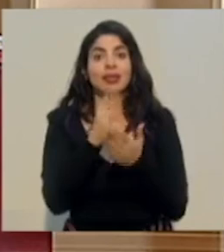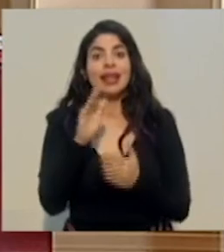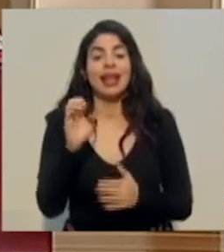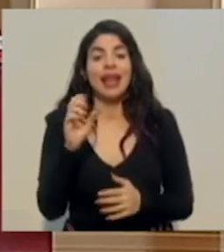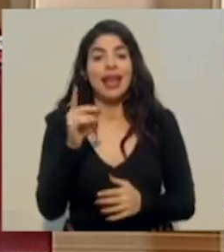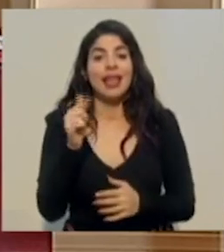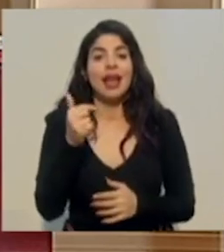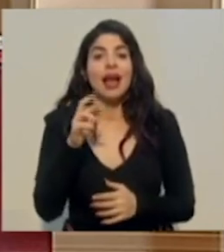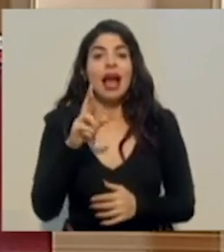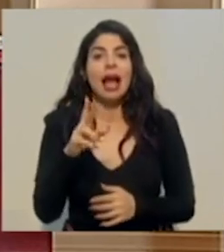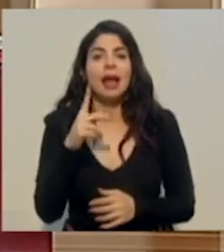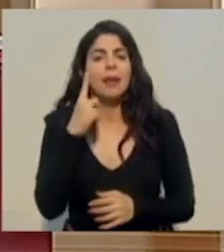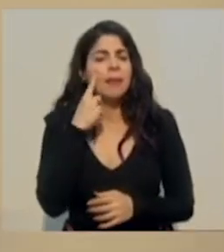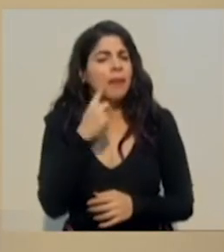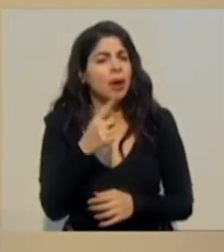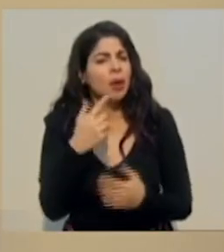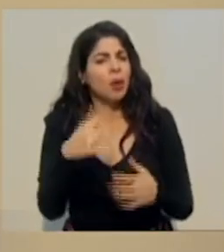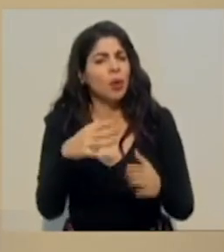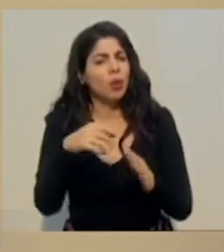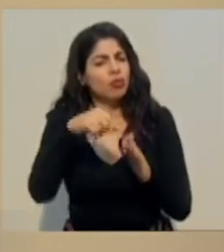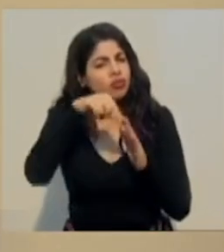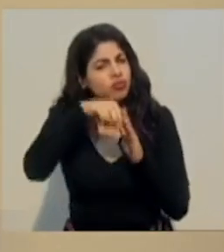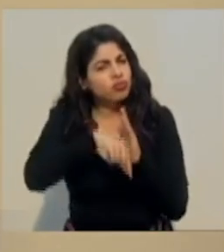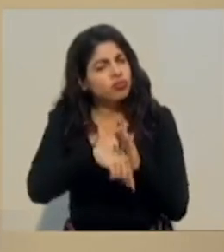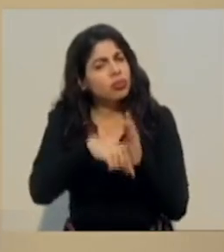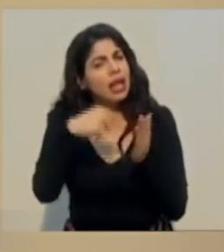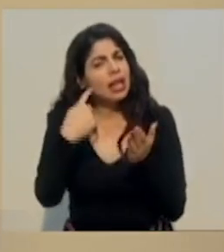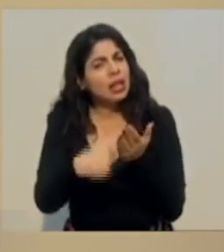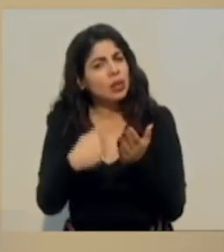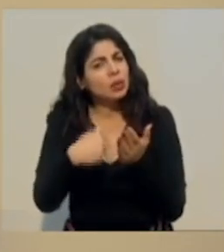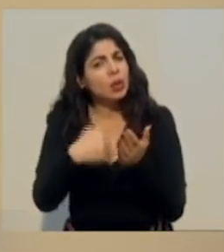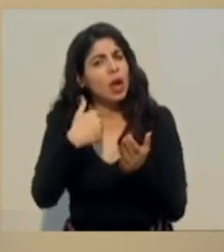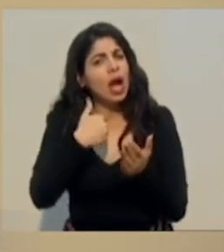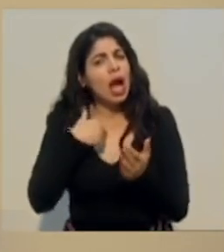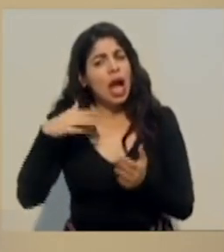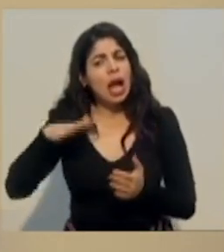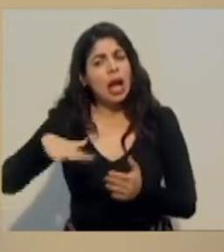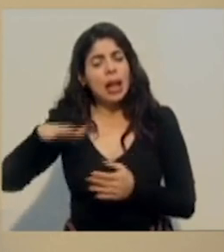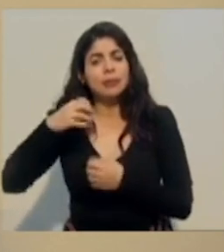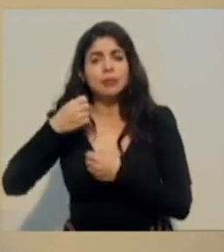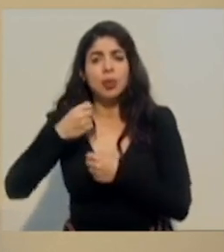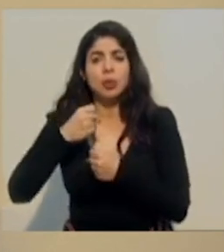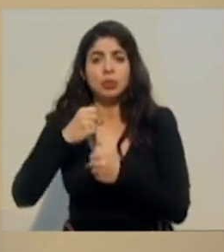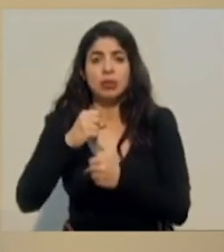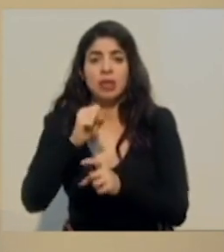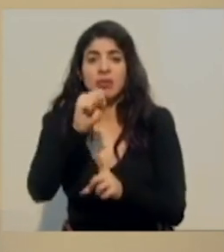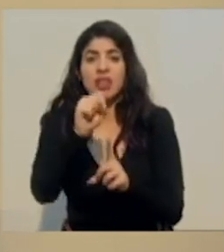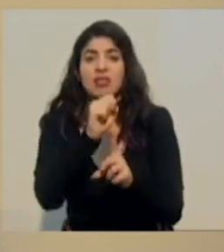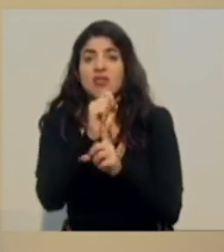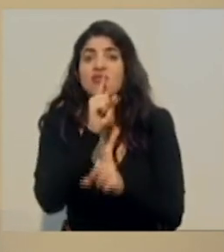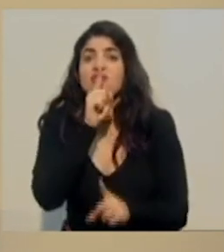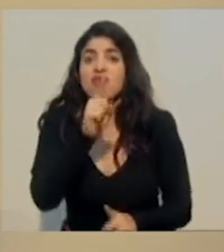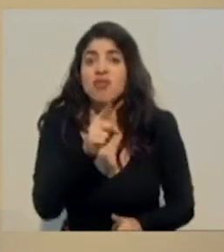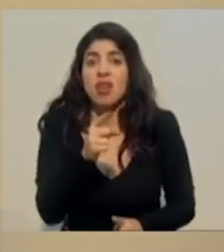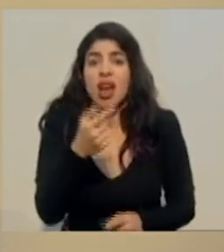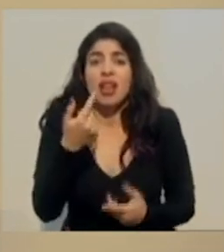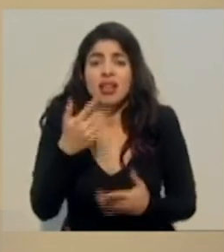parece muy de fondo. La discusión que hay en el régimen municipal de una realidad que venía manifestándose